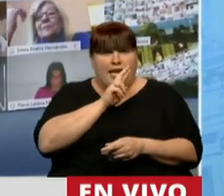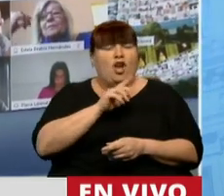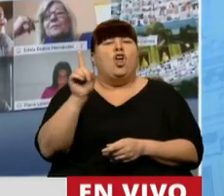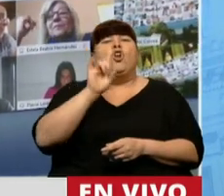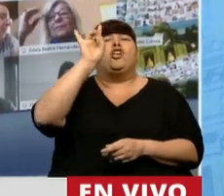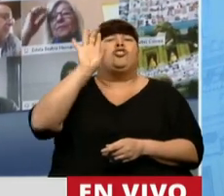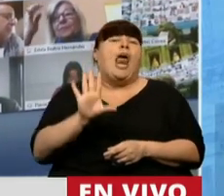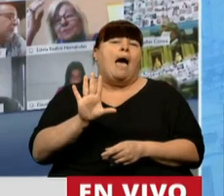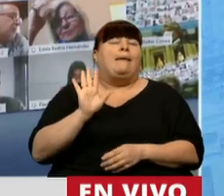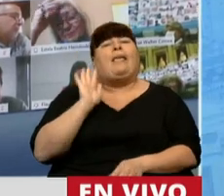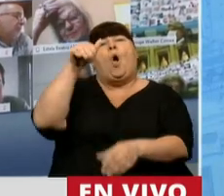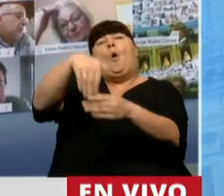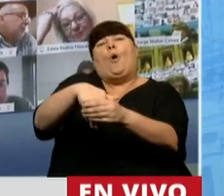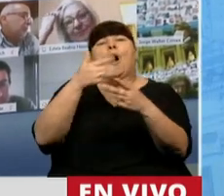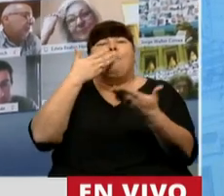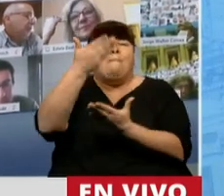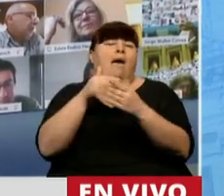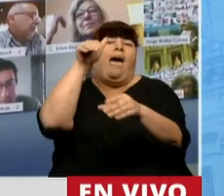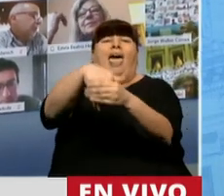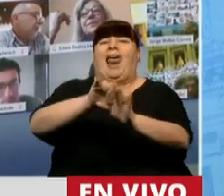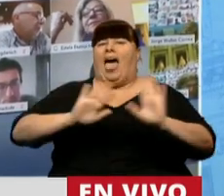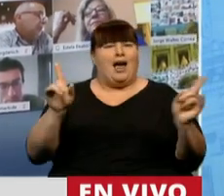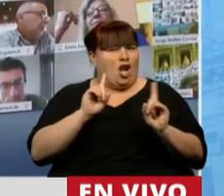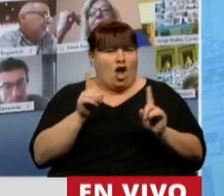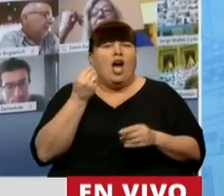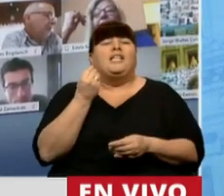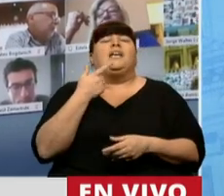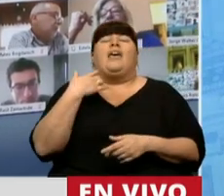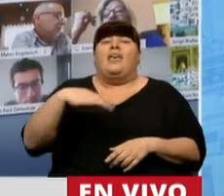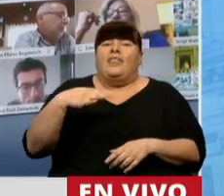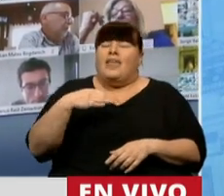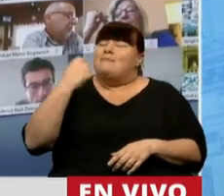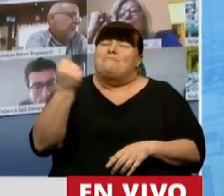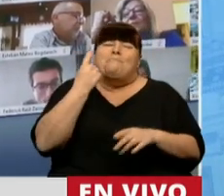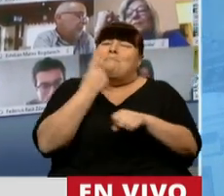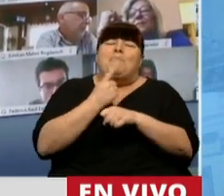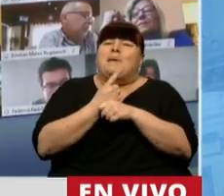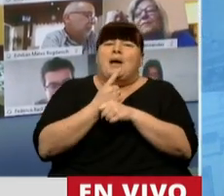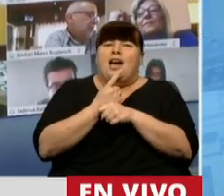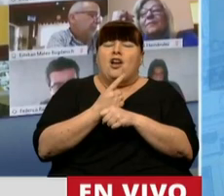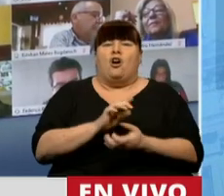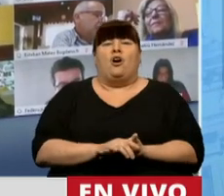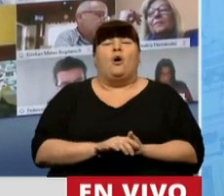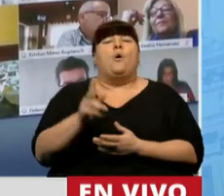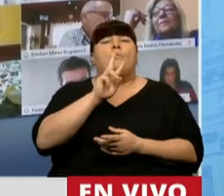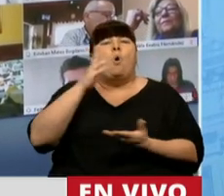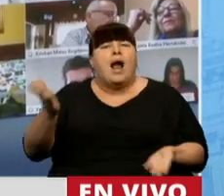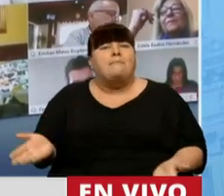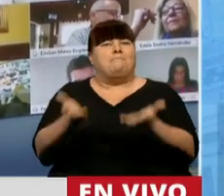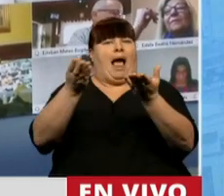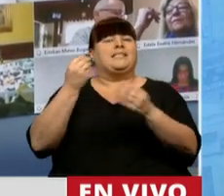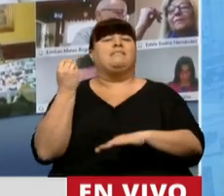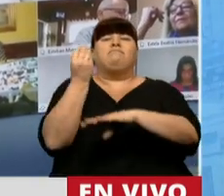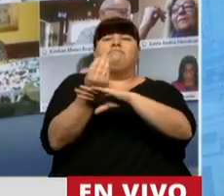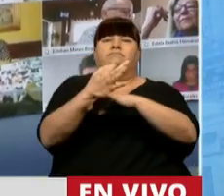consiste tan solo en depositar la boleta en la urna, consiste esencialmente en elevar a la mujer a